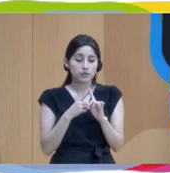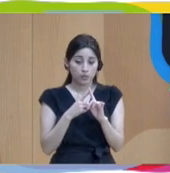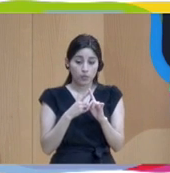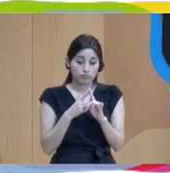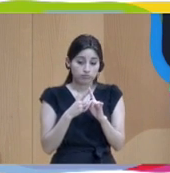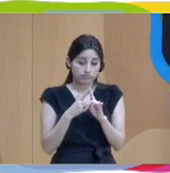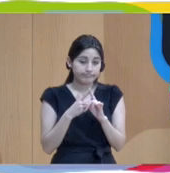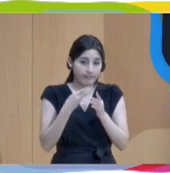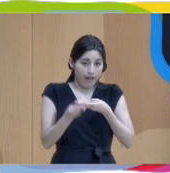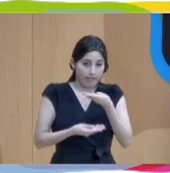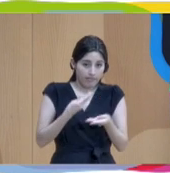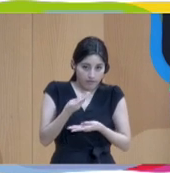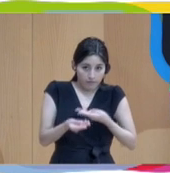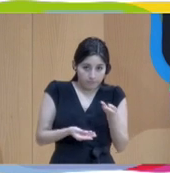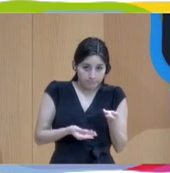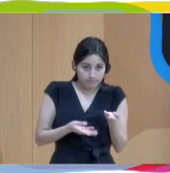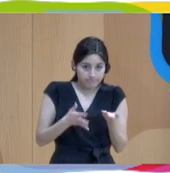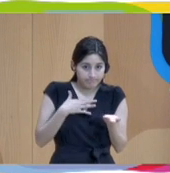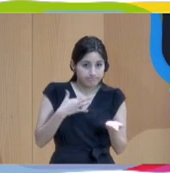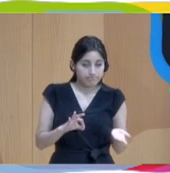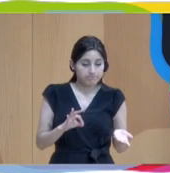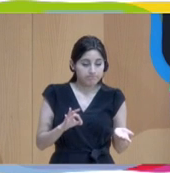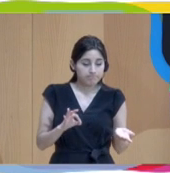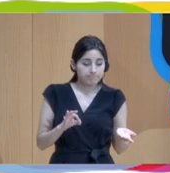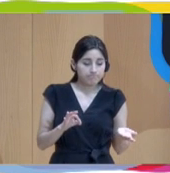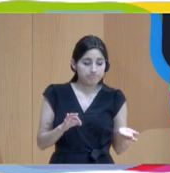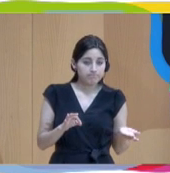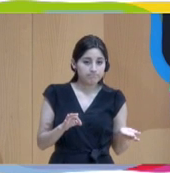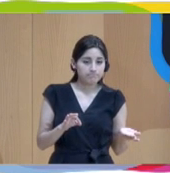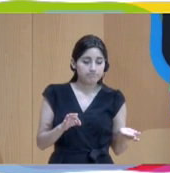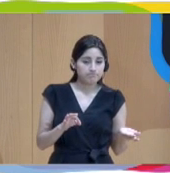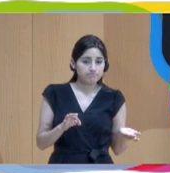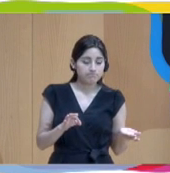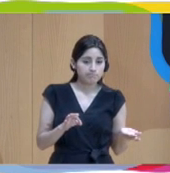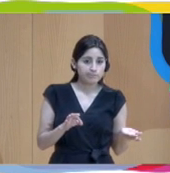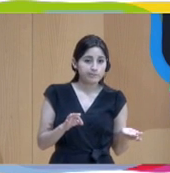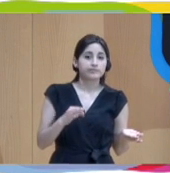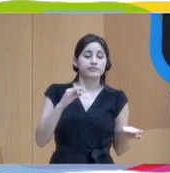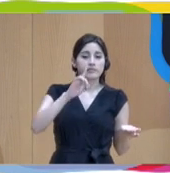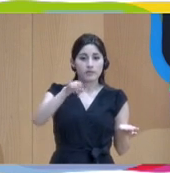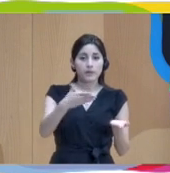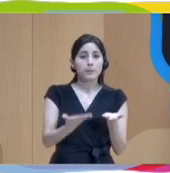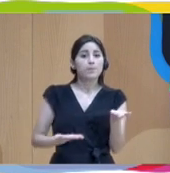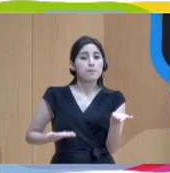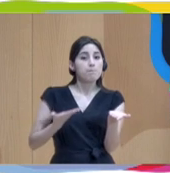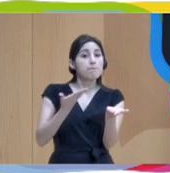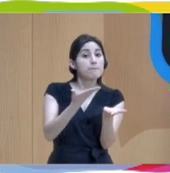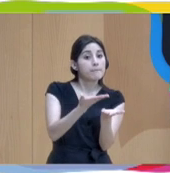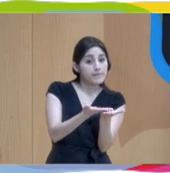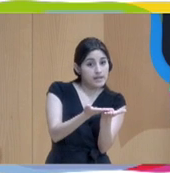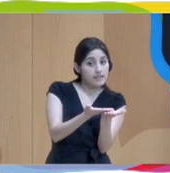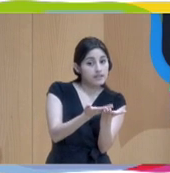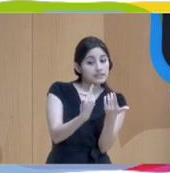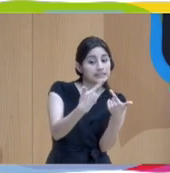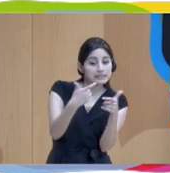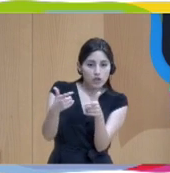Y bueno, necesitamos también pedir y acompasar con otros, con esos sectores, con la educación,